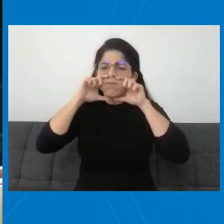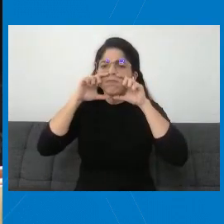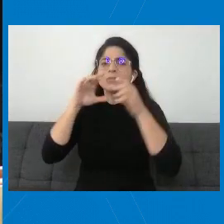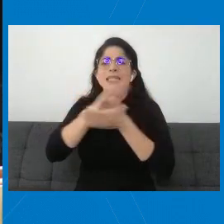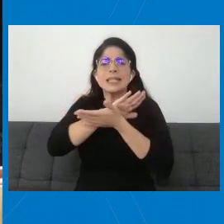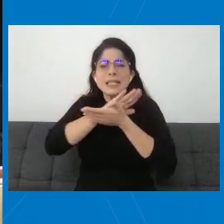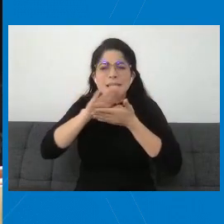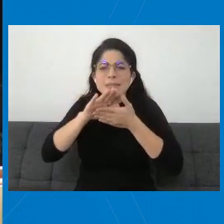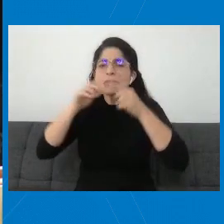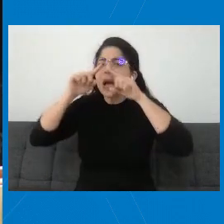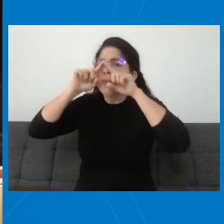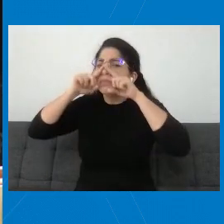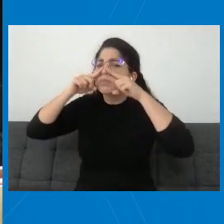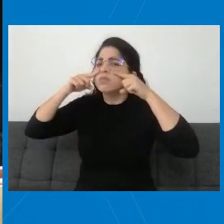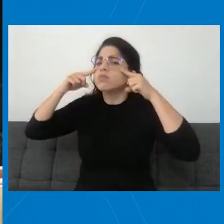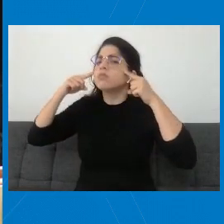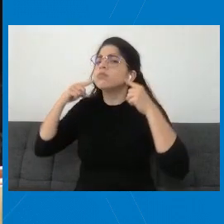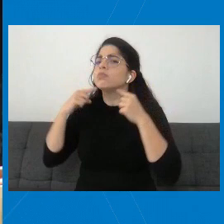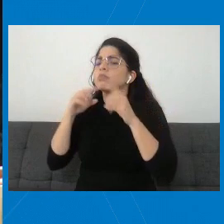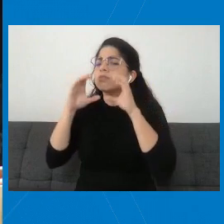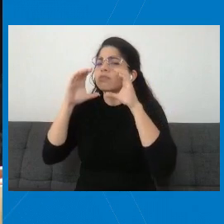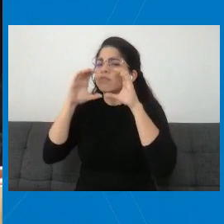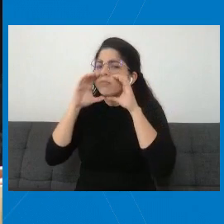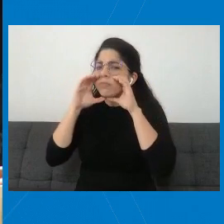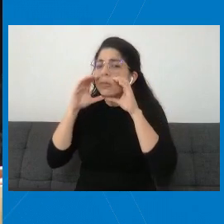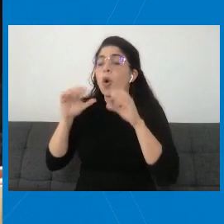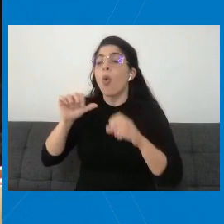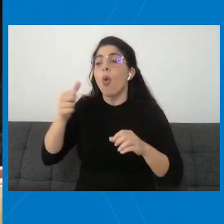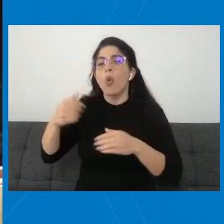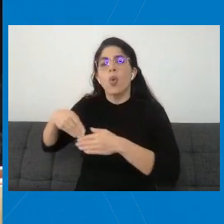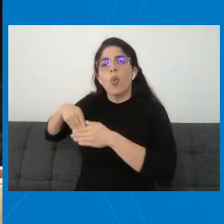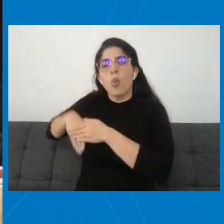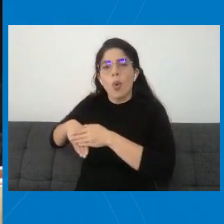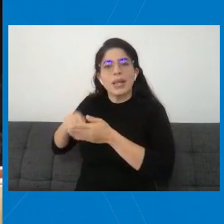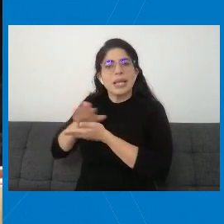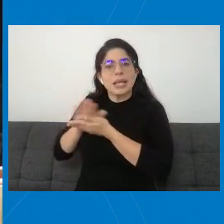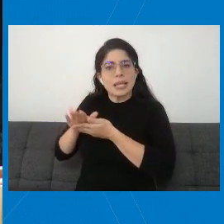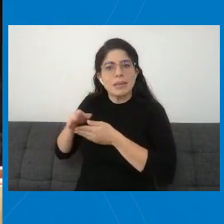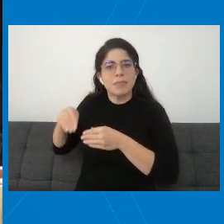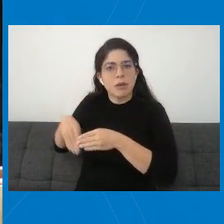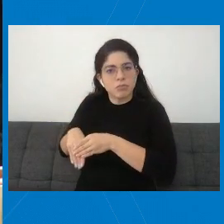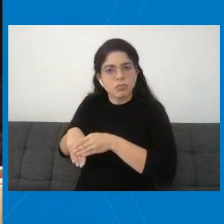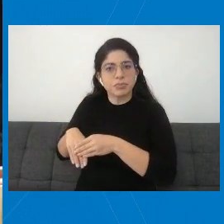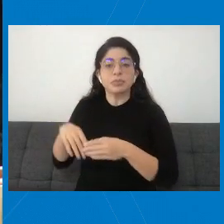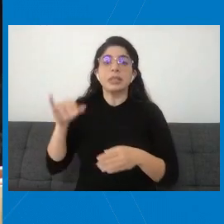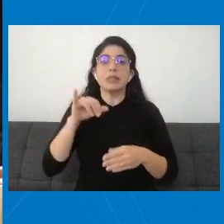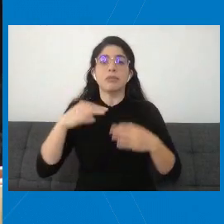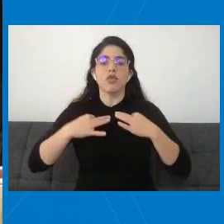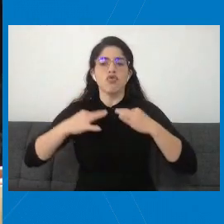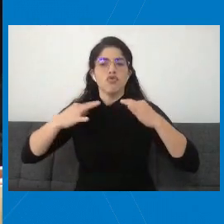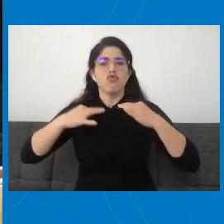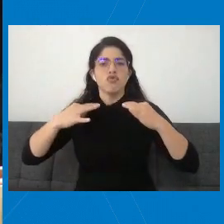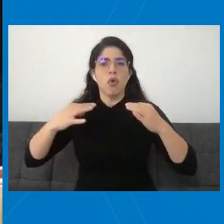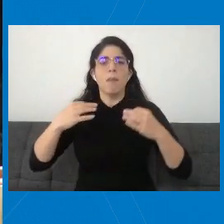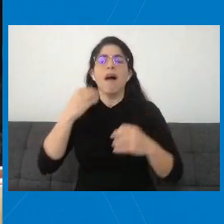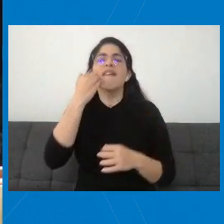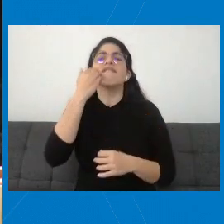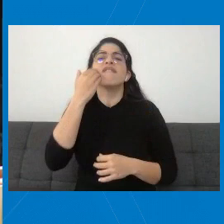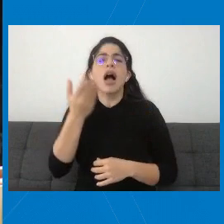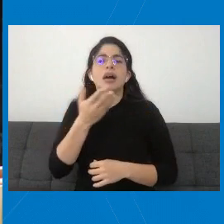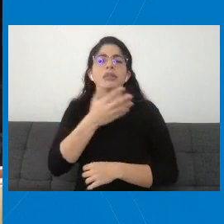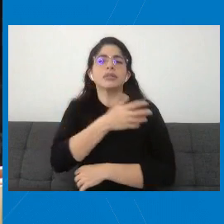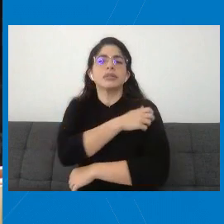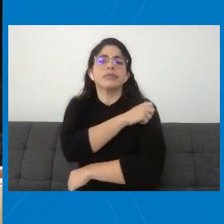que cubra nariz y boca y una mascarilla de repuesto. Idealmente que vayan vestidos con ropita fácil para que